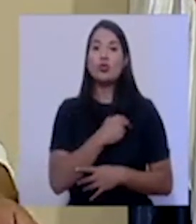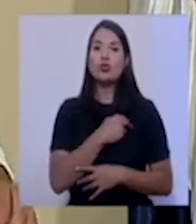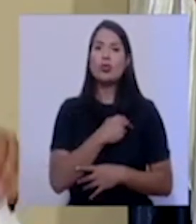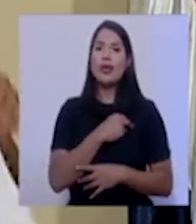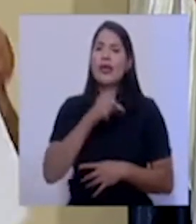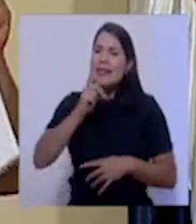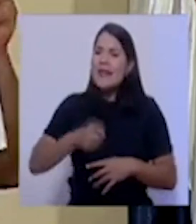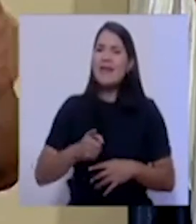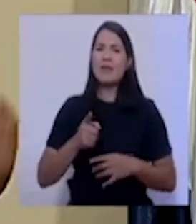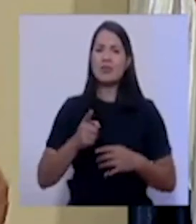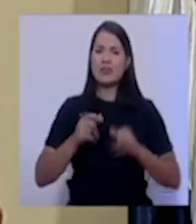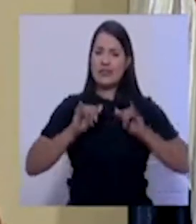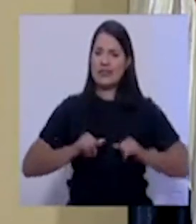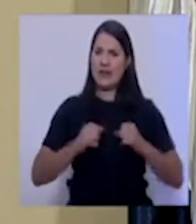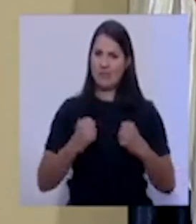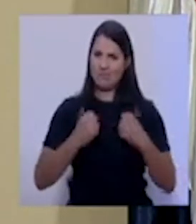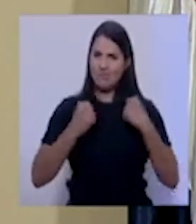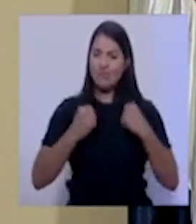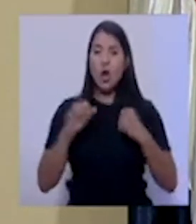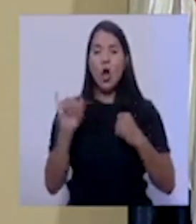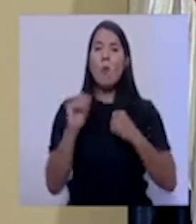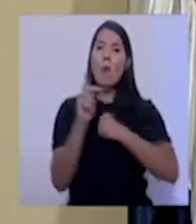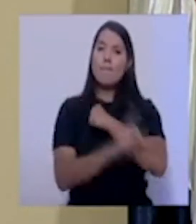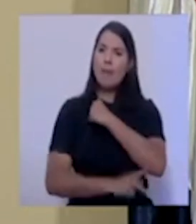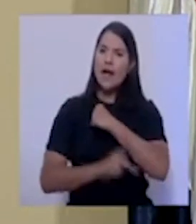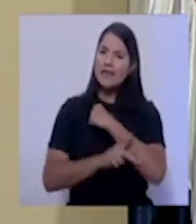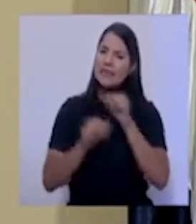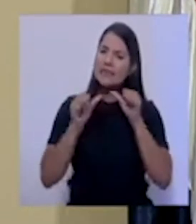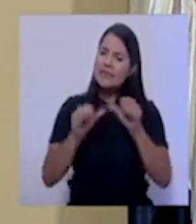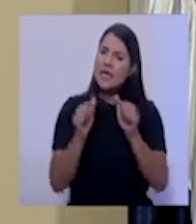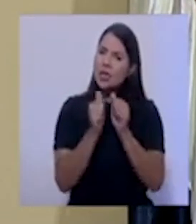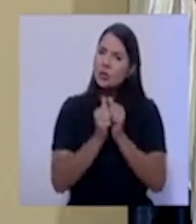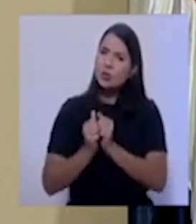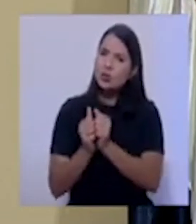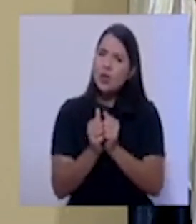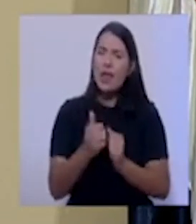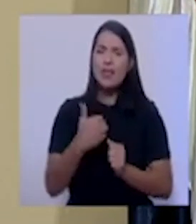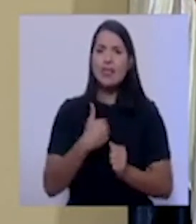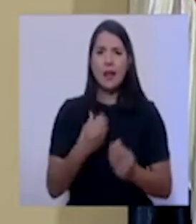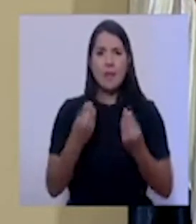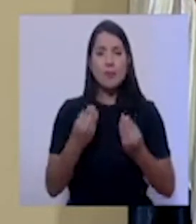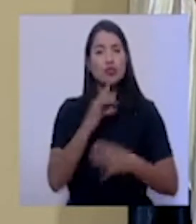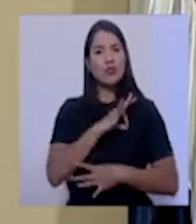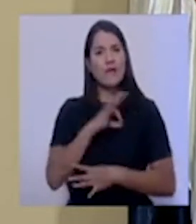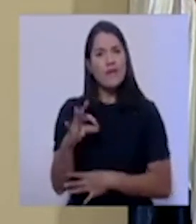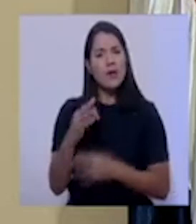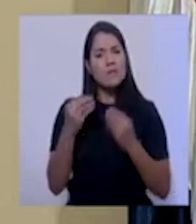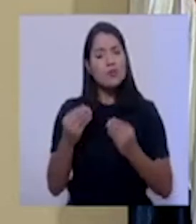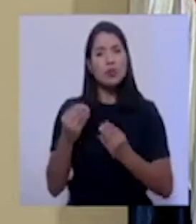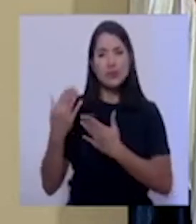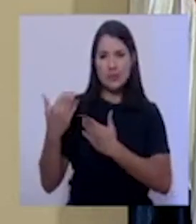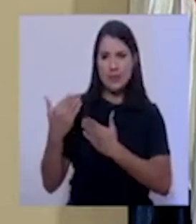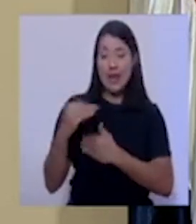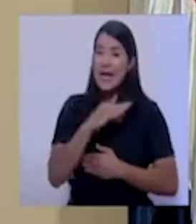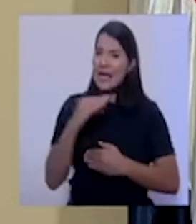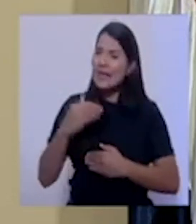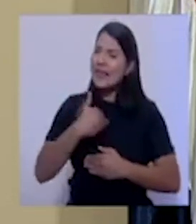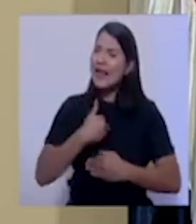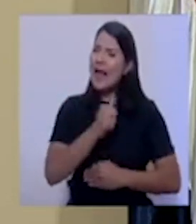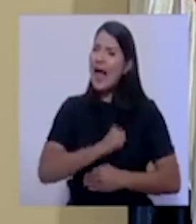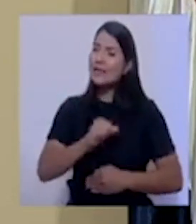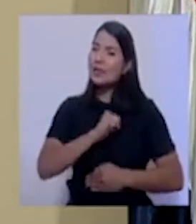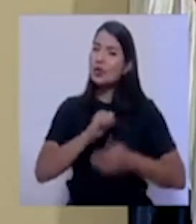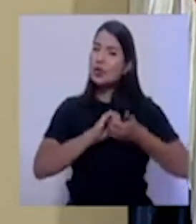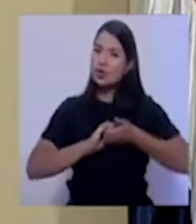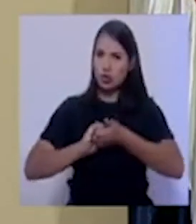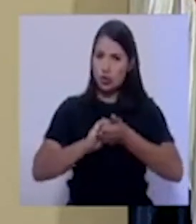fuertes como país, tenemos que mantenernos unidos, tenemos que mantener muchísima fe, tenemos que mantener muchísimas esperanzas y ser muy solidarios, porque de